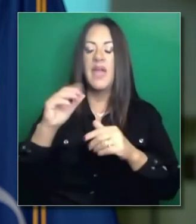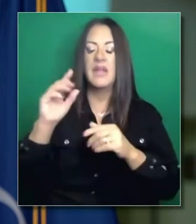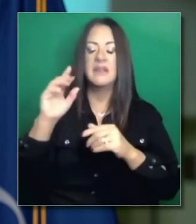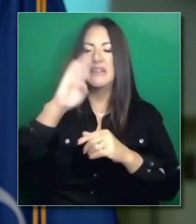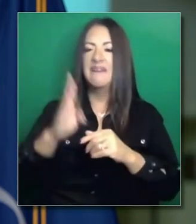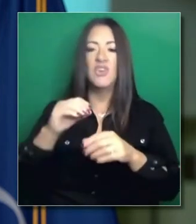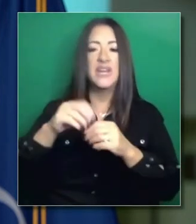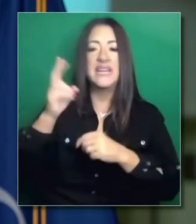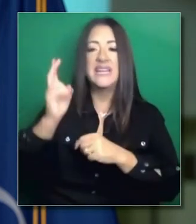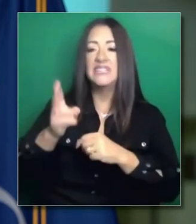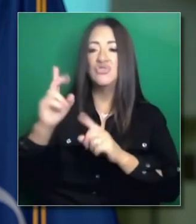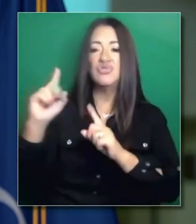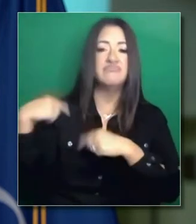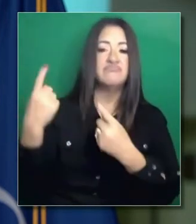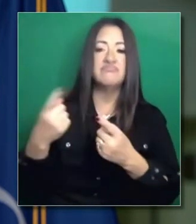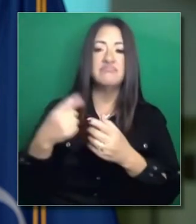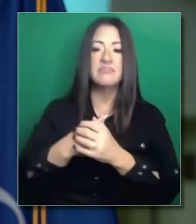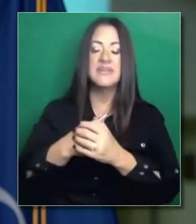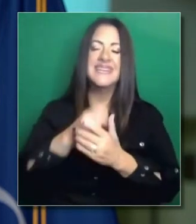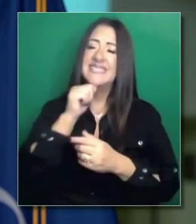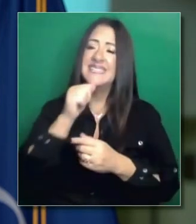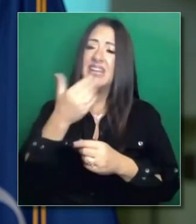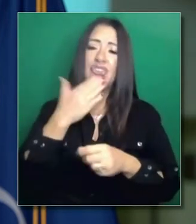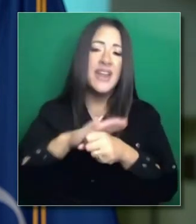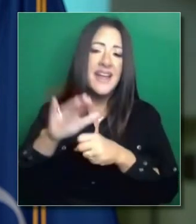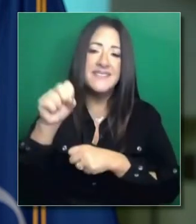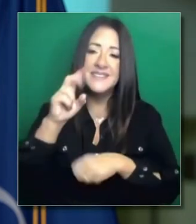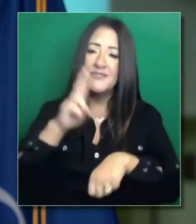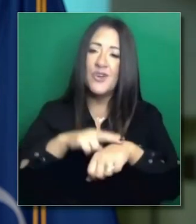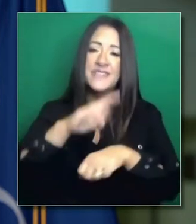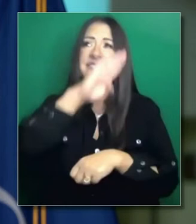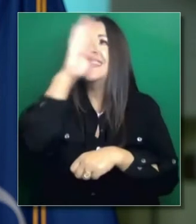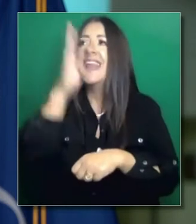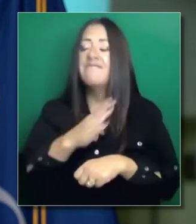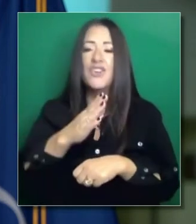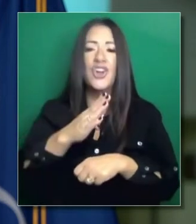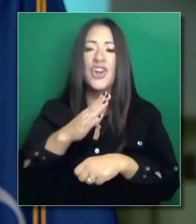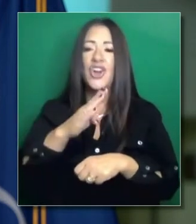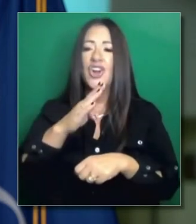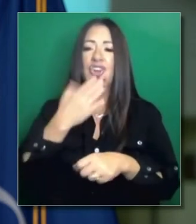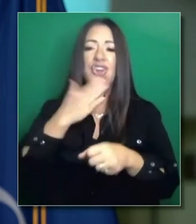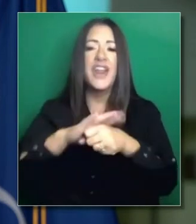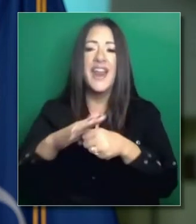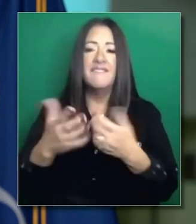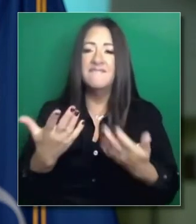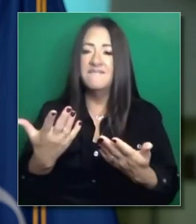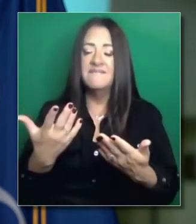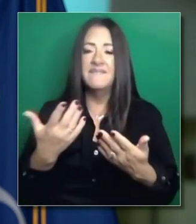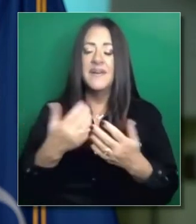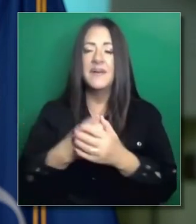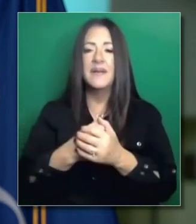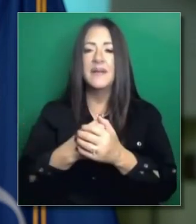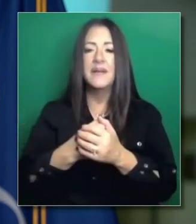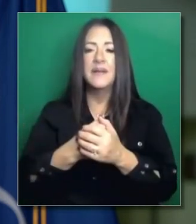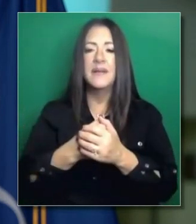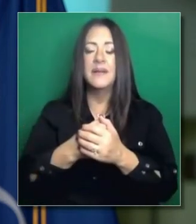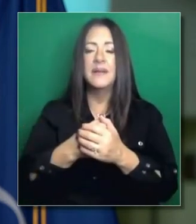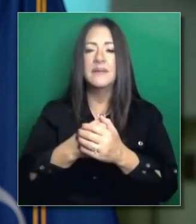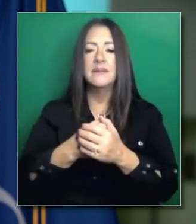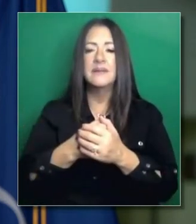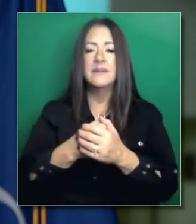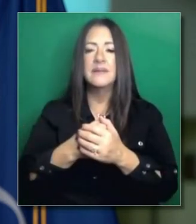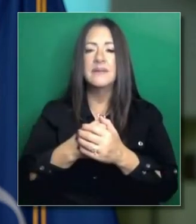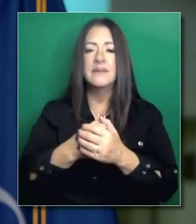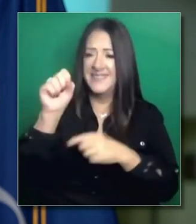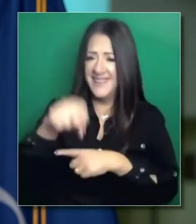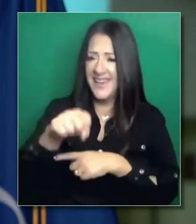Y yo reconozco que aún con eso no es suficiente. Así que en cuanto a su pregunta,